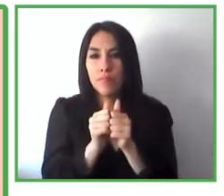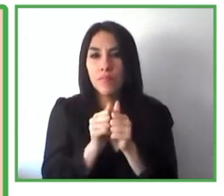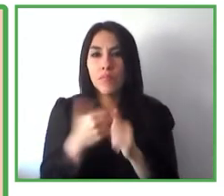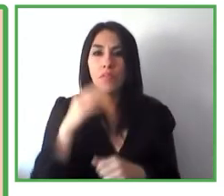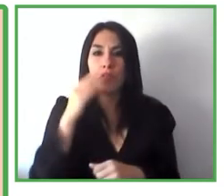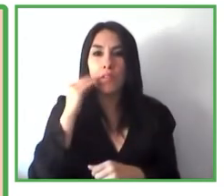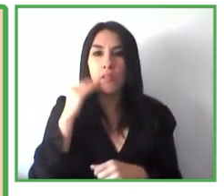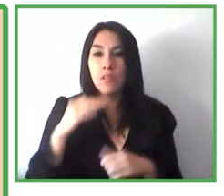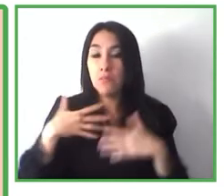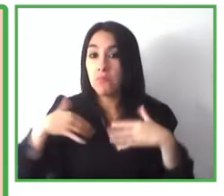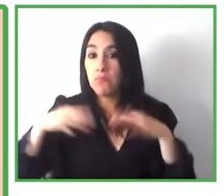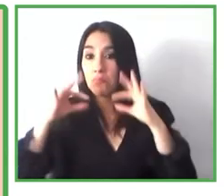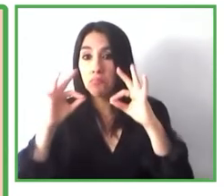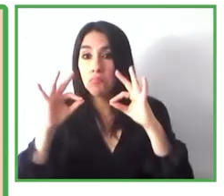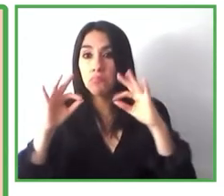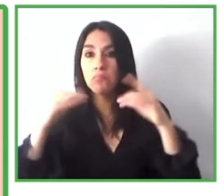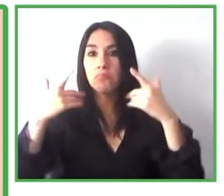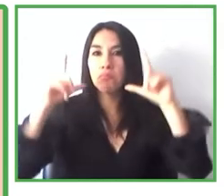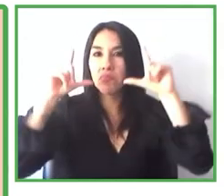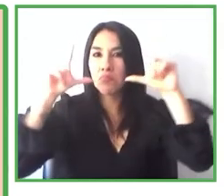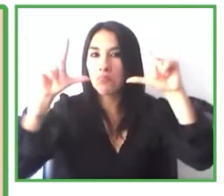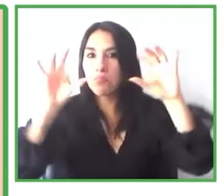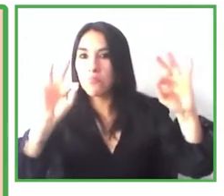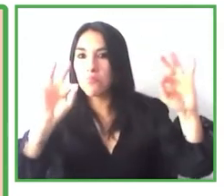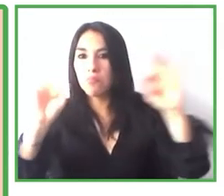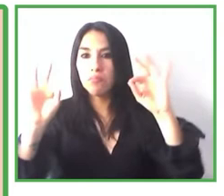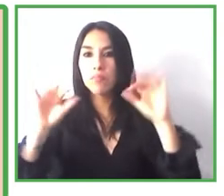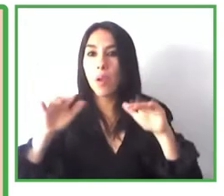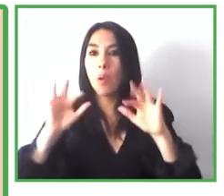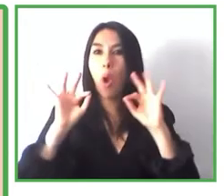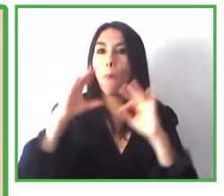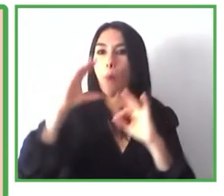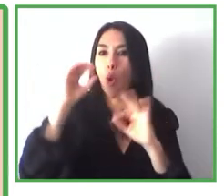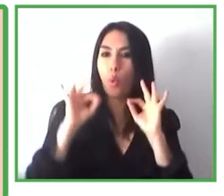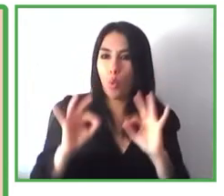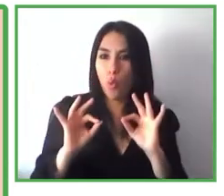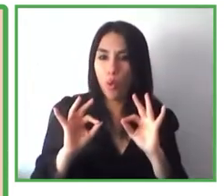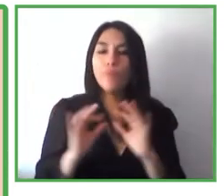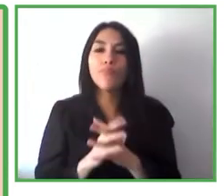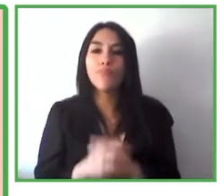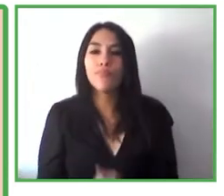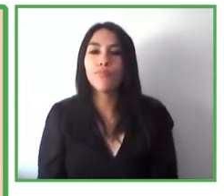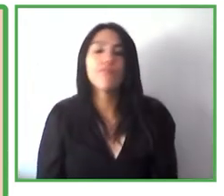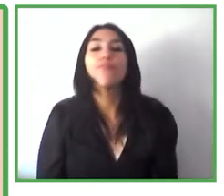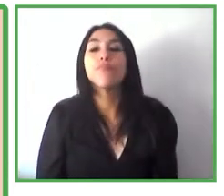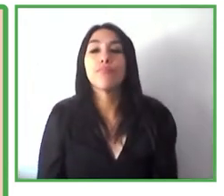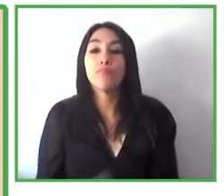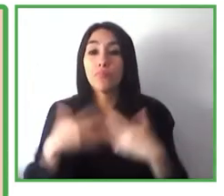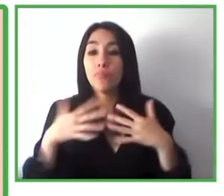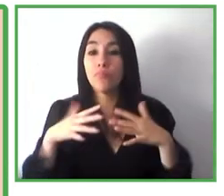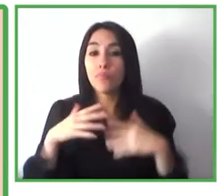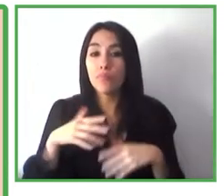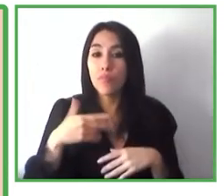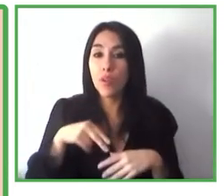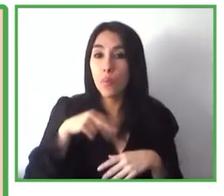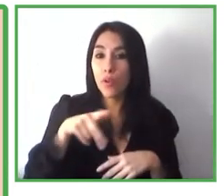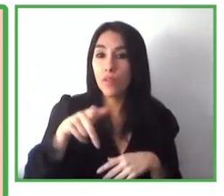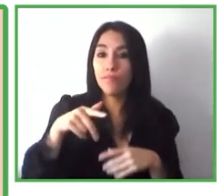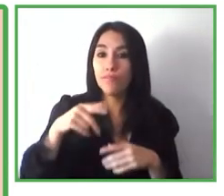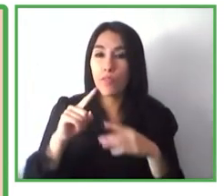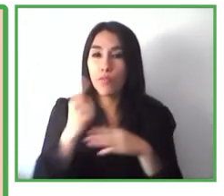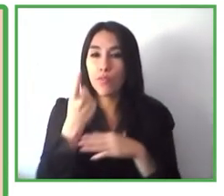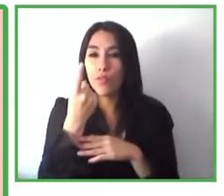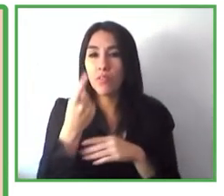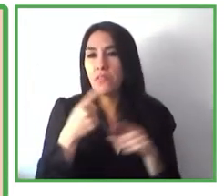arquetipos o de consumer personas y que resuenan con esos clientes presentes y emergentes de las diferentes cadenas hoteleras y todos